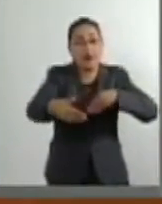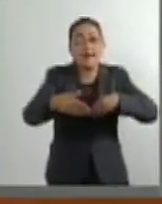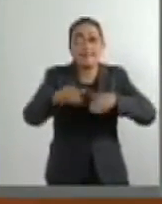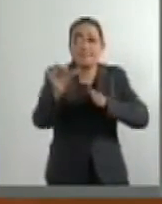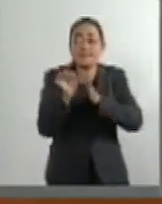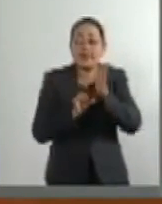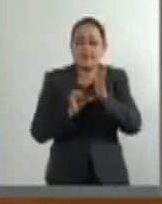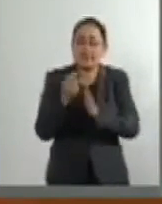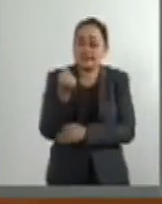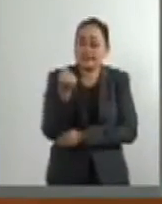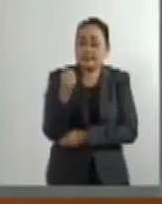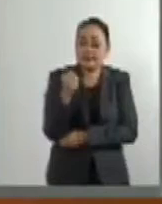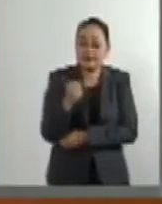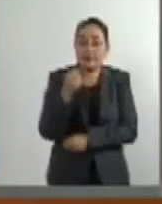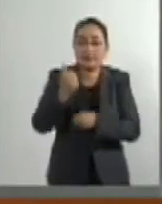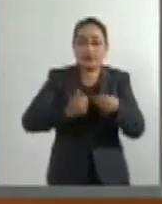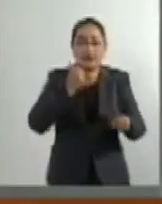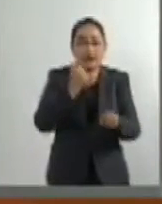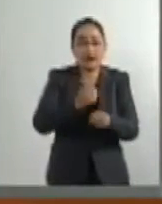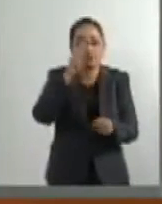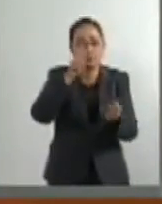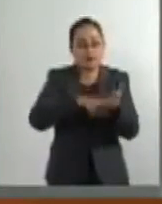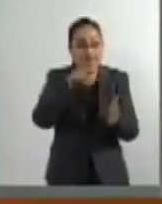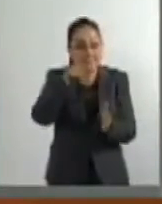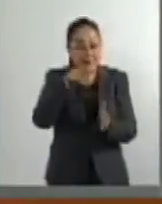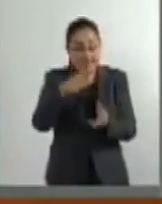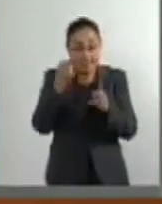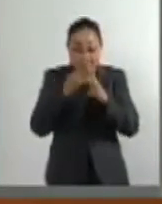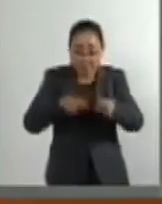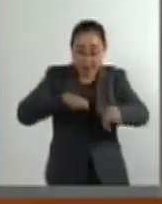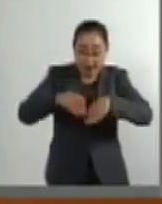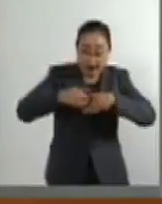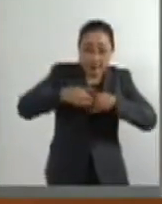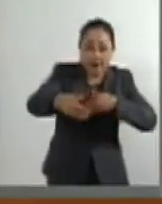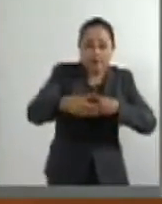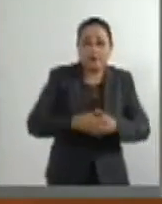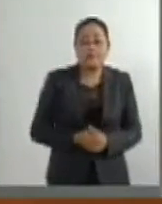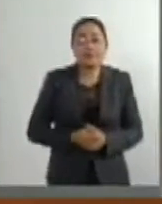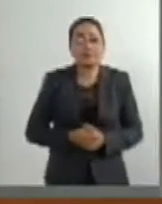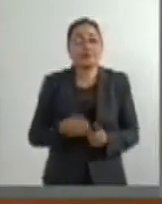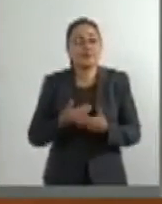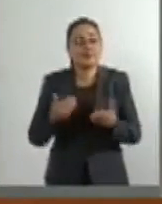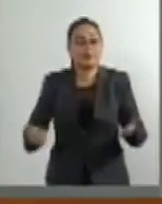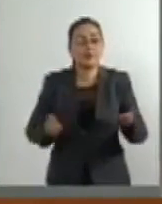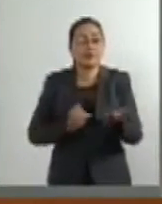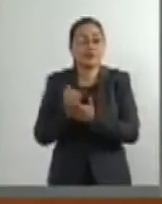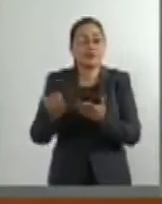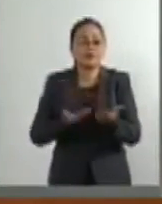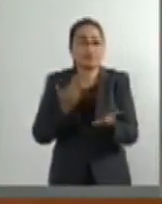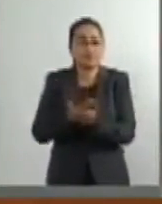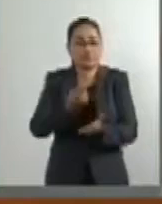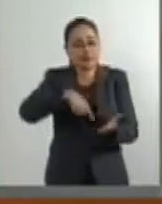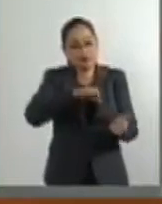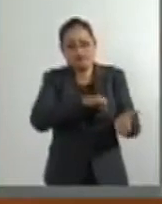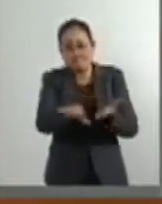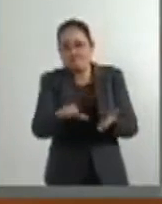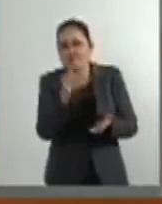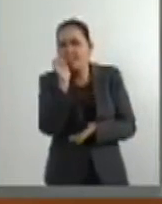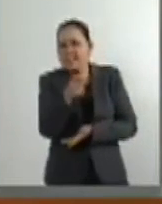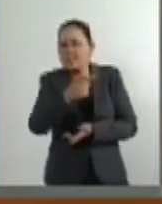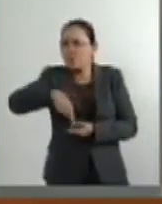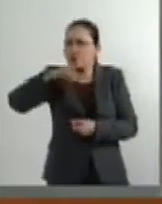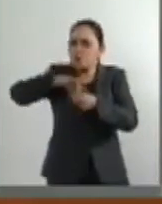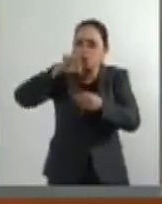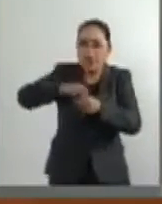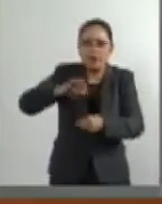de septiembre del presente año. El dictamen que estamos a punto de votar es una